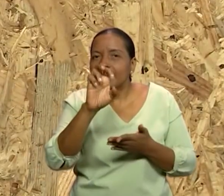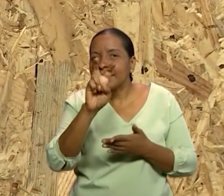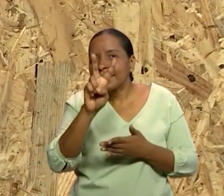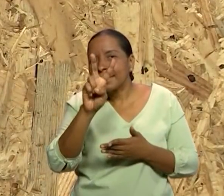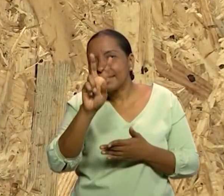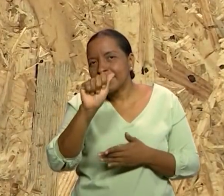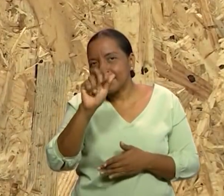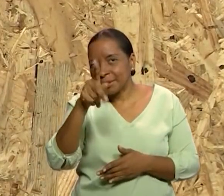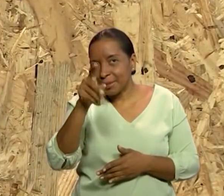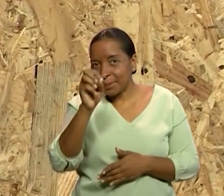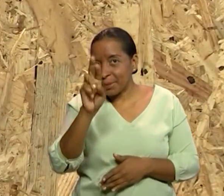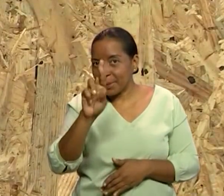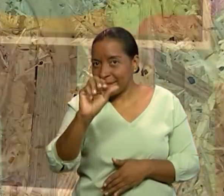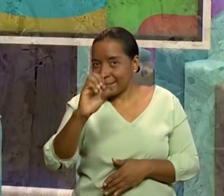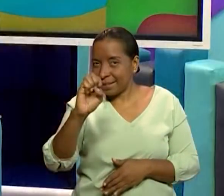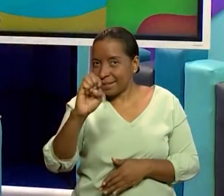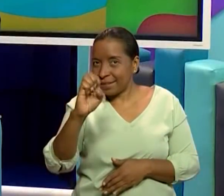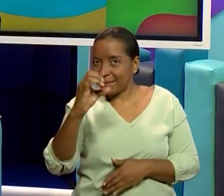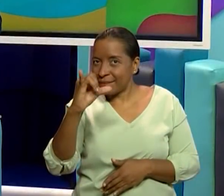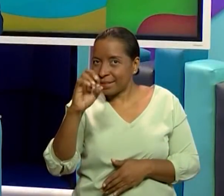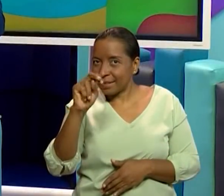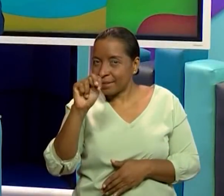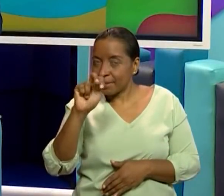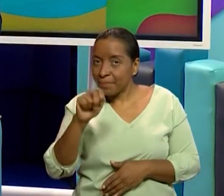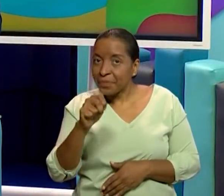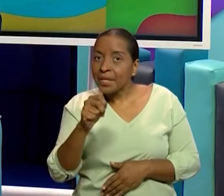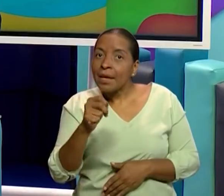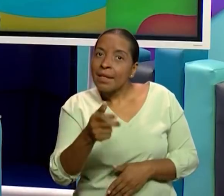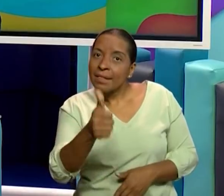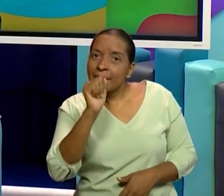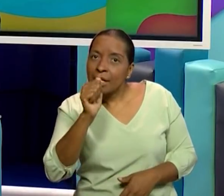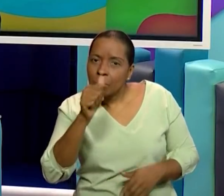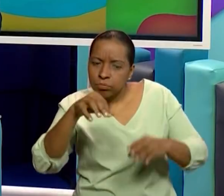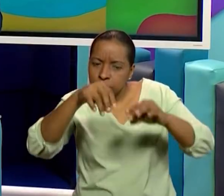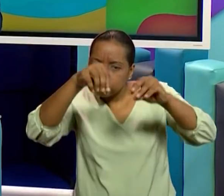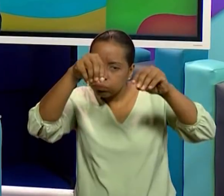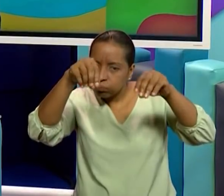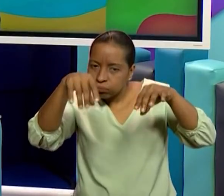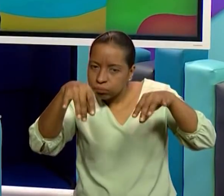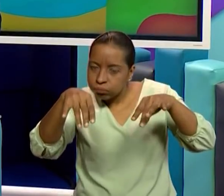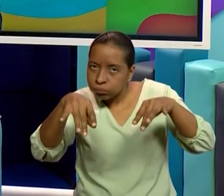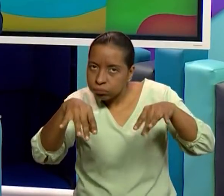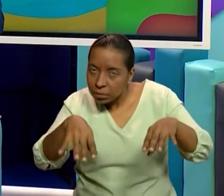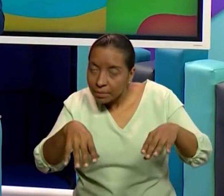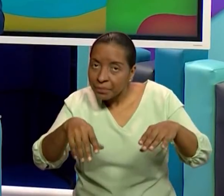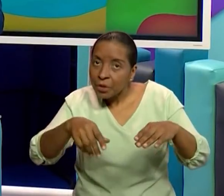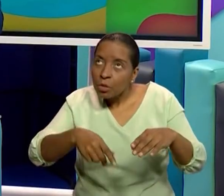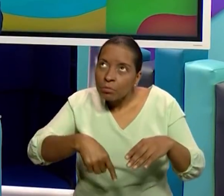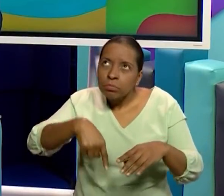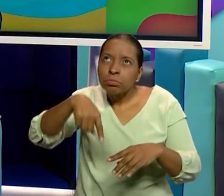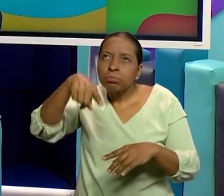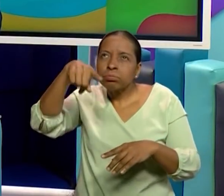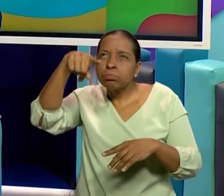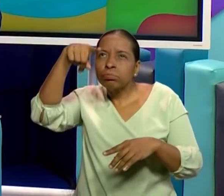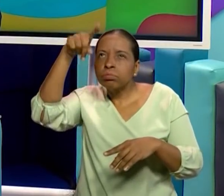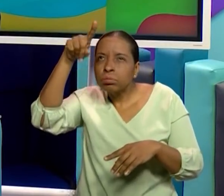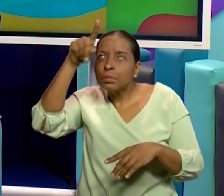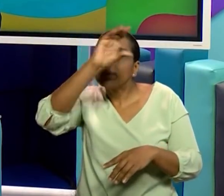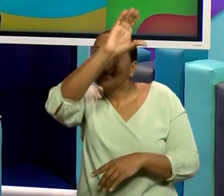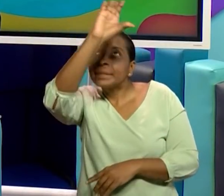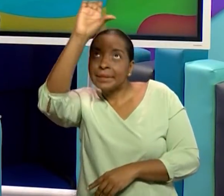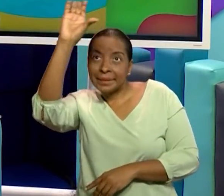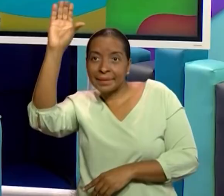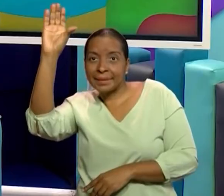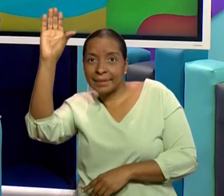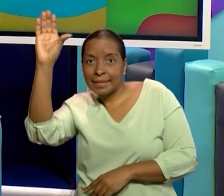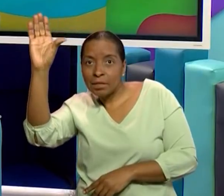importa. Entonces, el agua líquida se transforma en vapor y sube a la atmósfera en el cielo, ¿verdad?